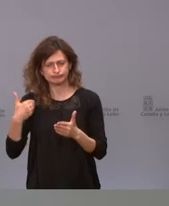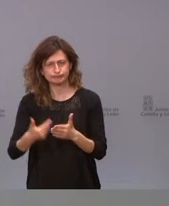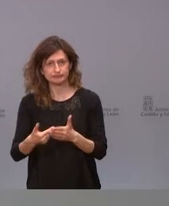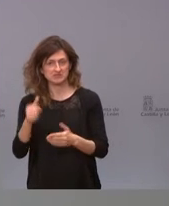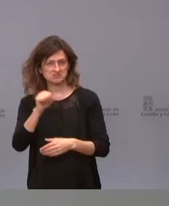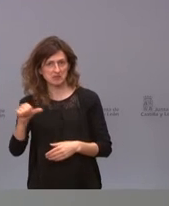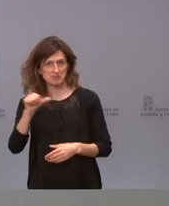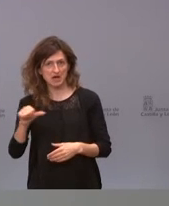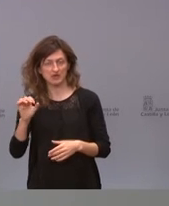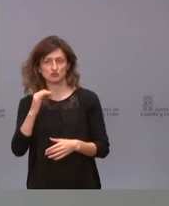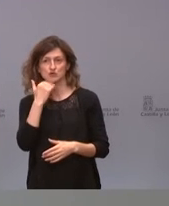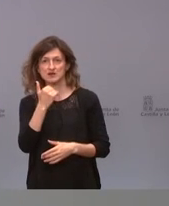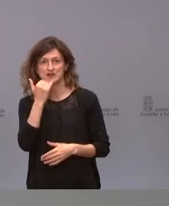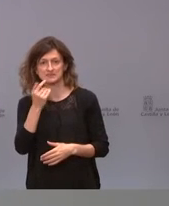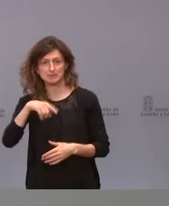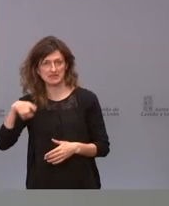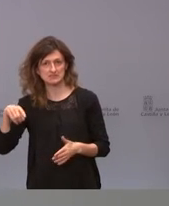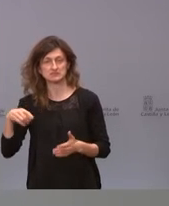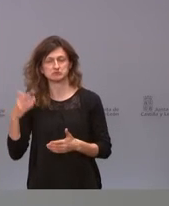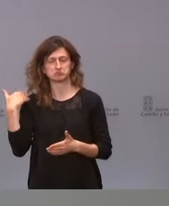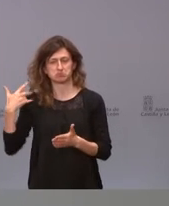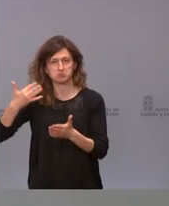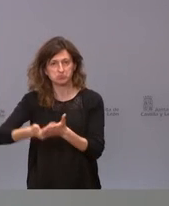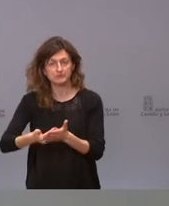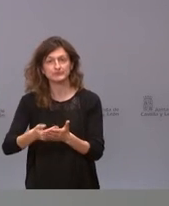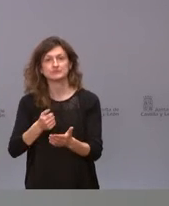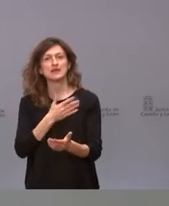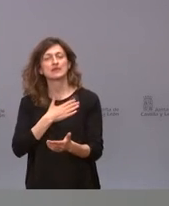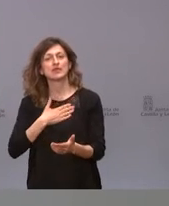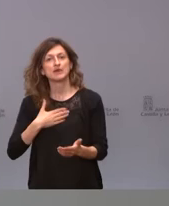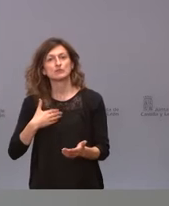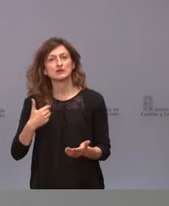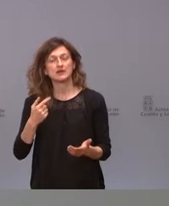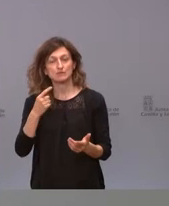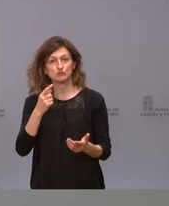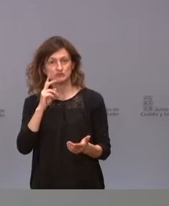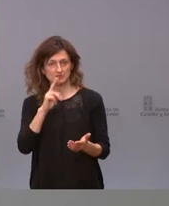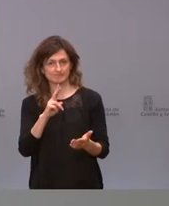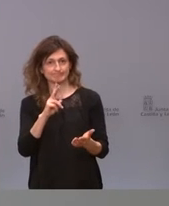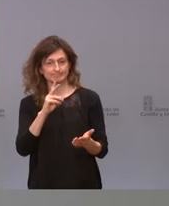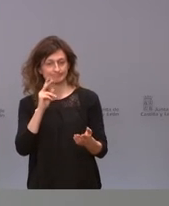semanas y a lo mejor casi algún mes diciendo que se tuviera en cuenta.